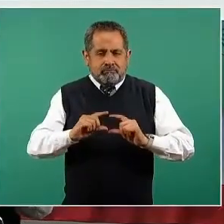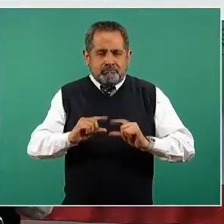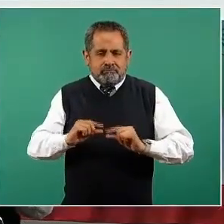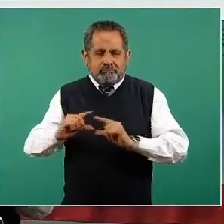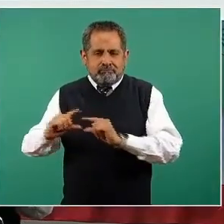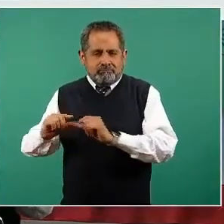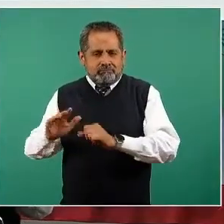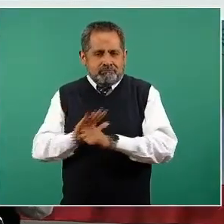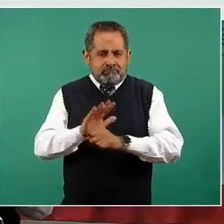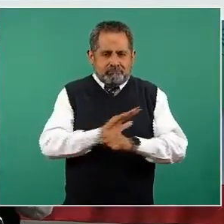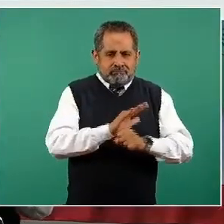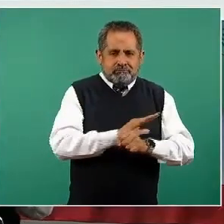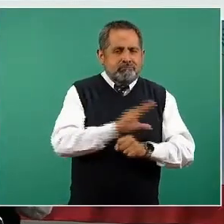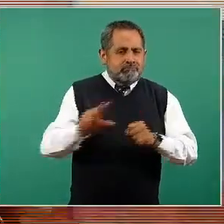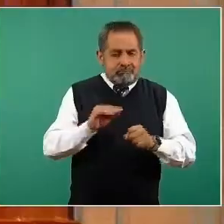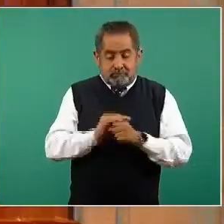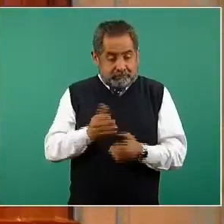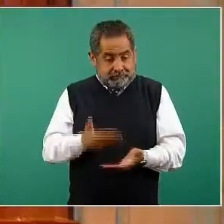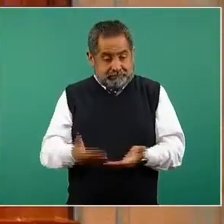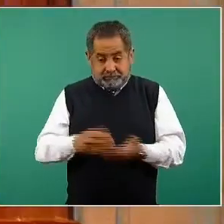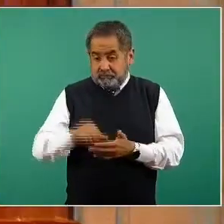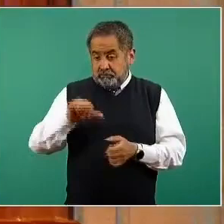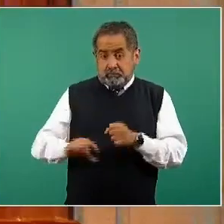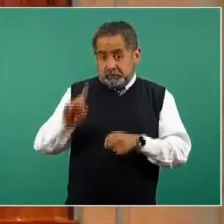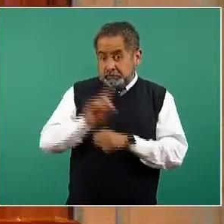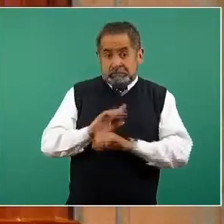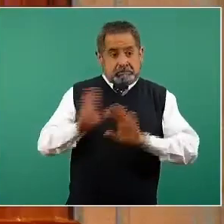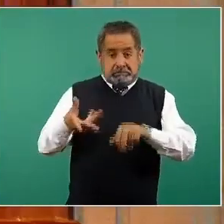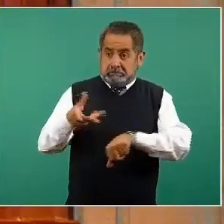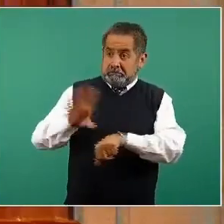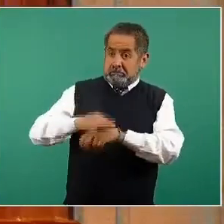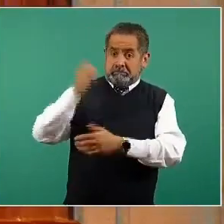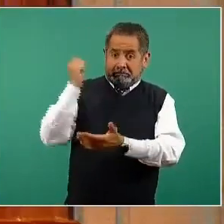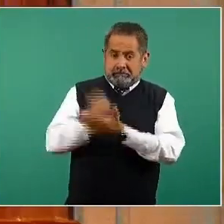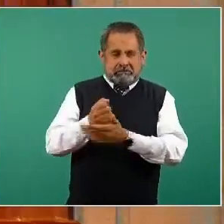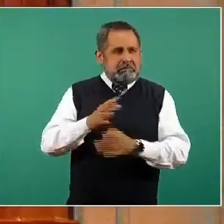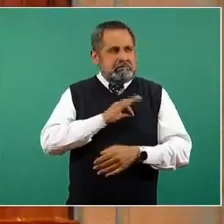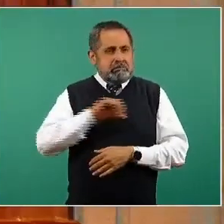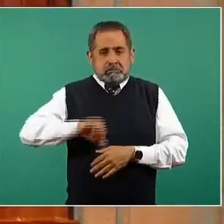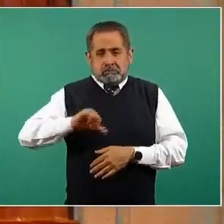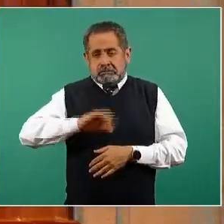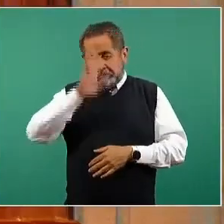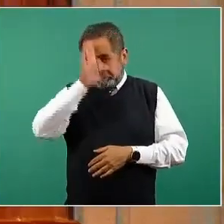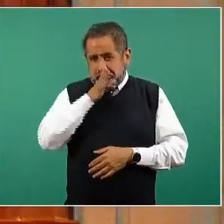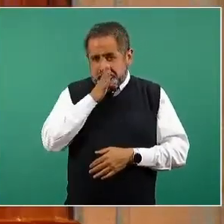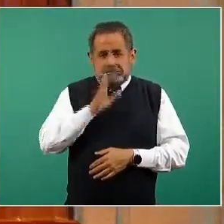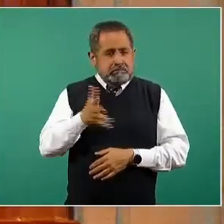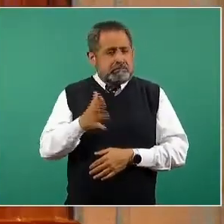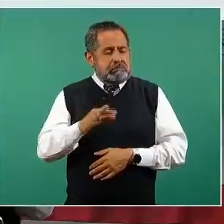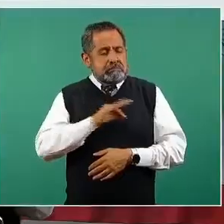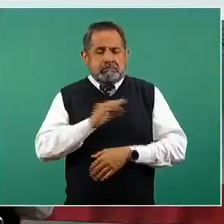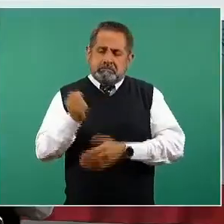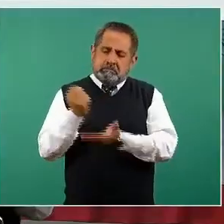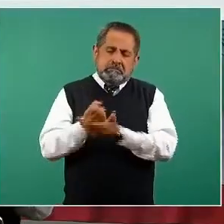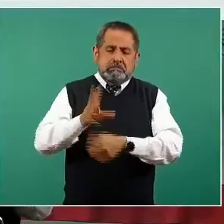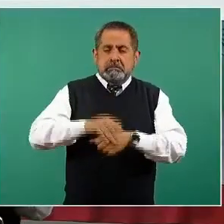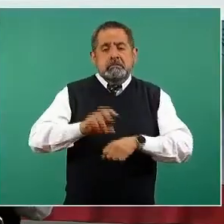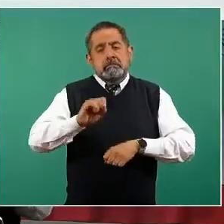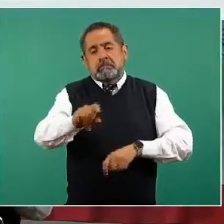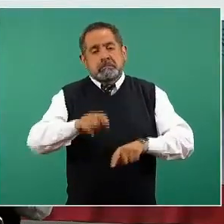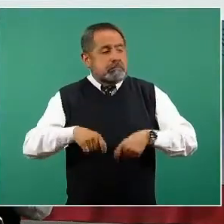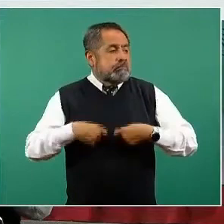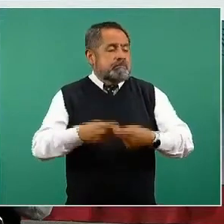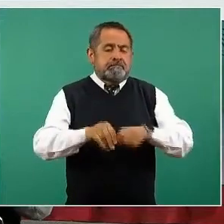Esto sucedió apenas hoy día, alrededor del mediodía, y por lo tanto es una nueva vacuna que ahora